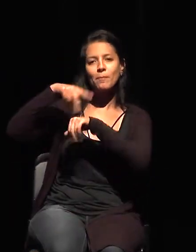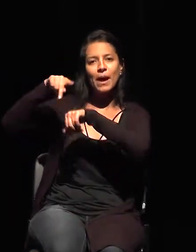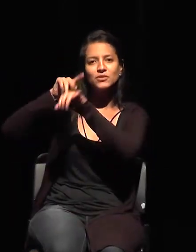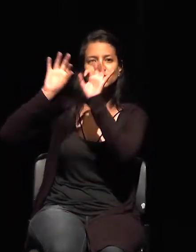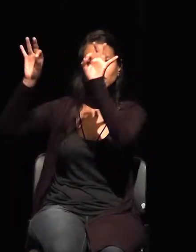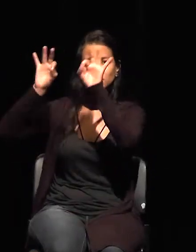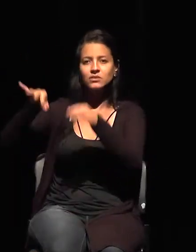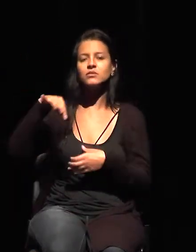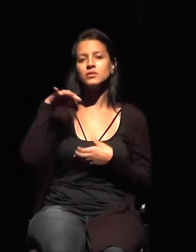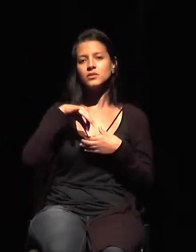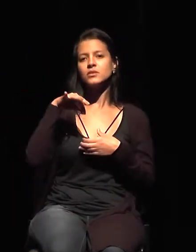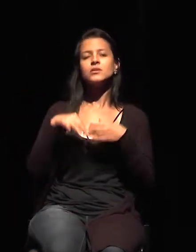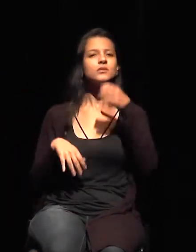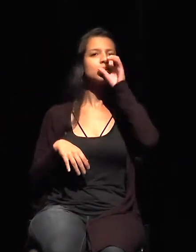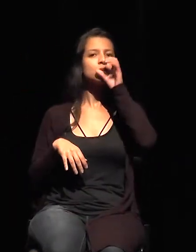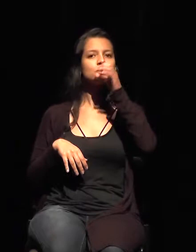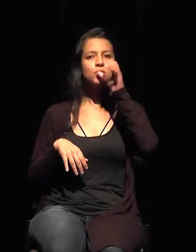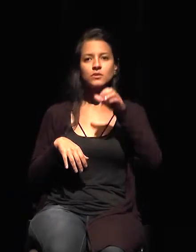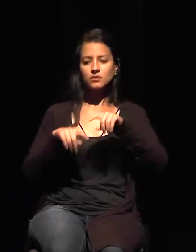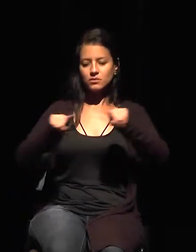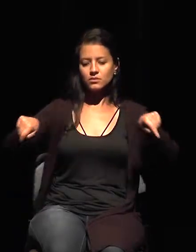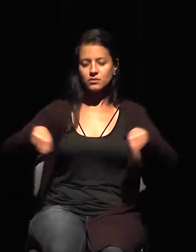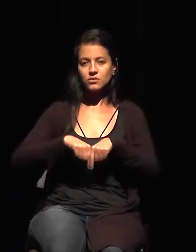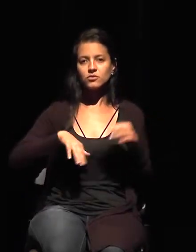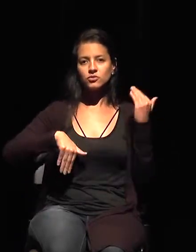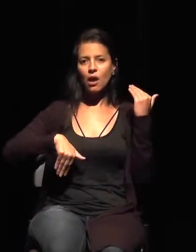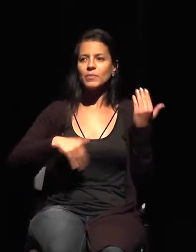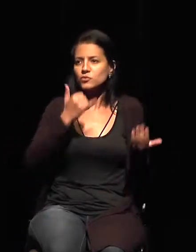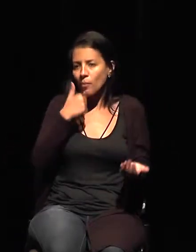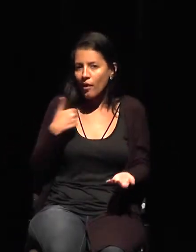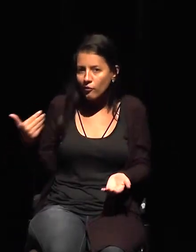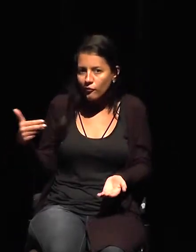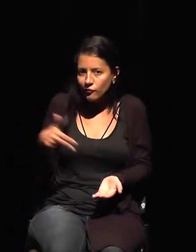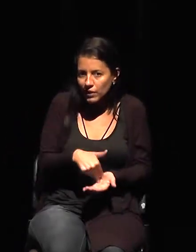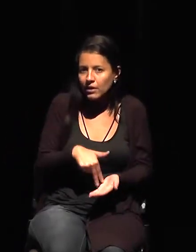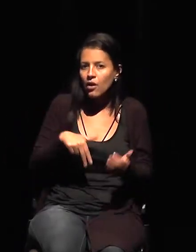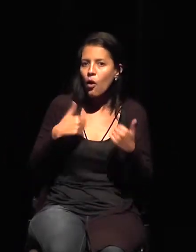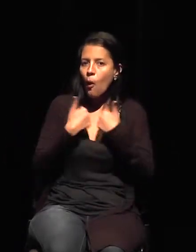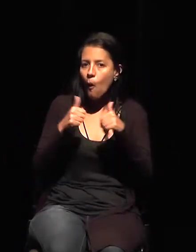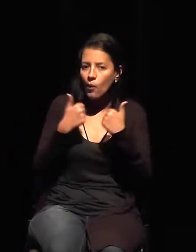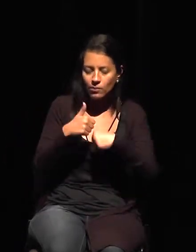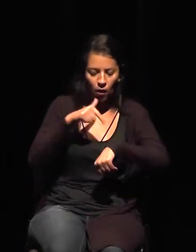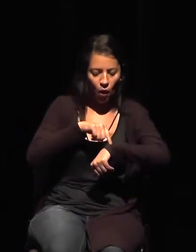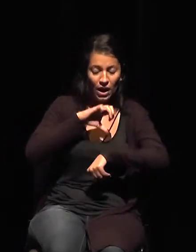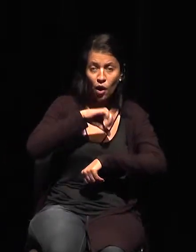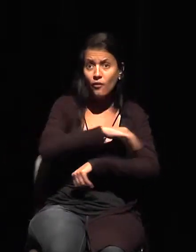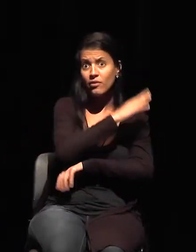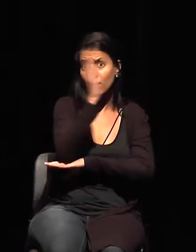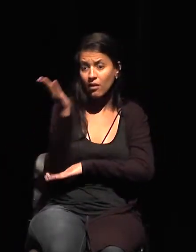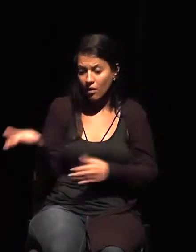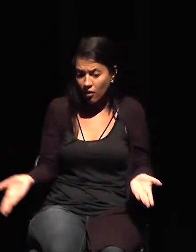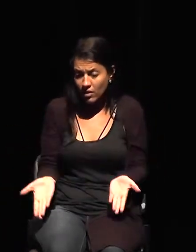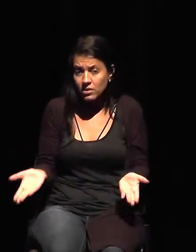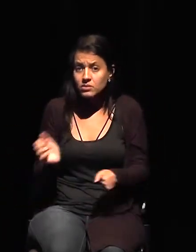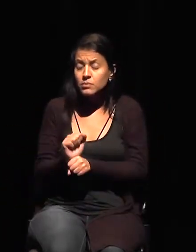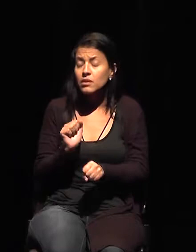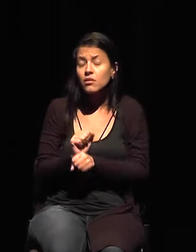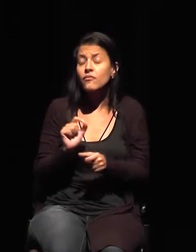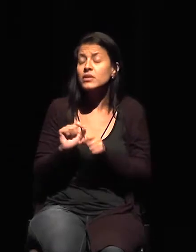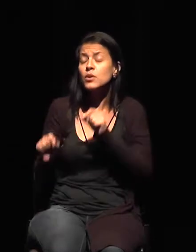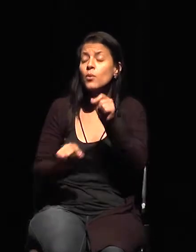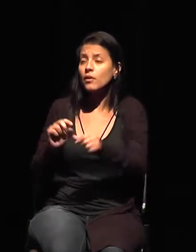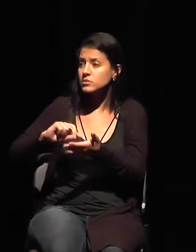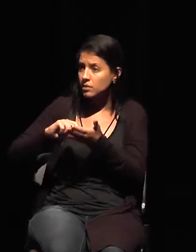estoy aquí desde las nueve de la mañana a ver qué puedo hacer. Todo para decirles que enseguida